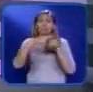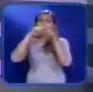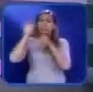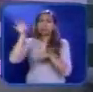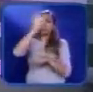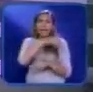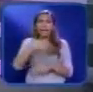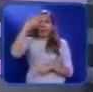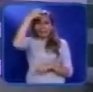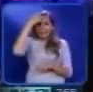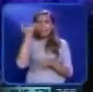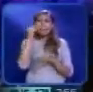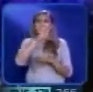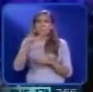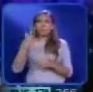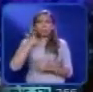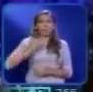real